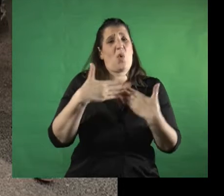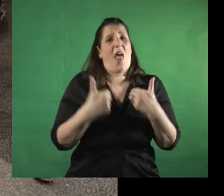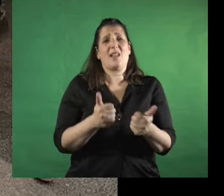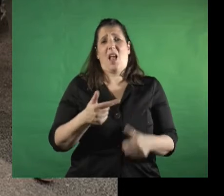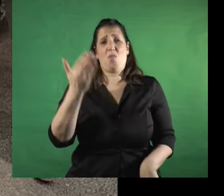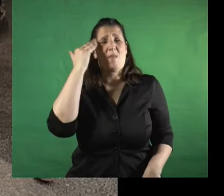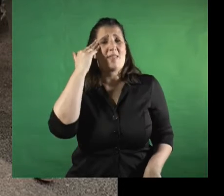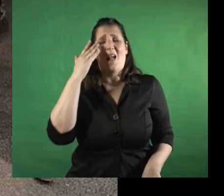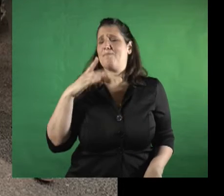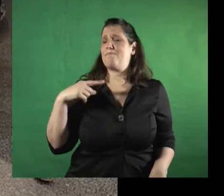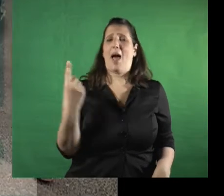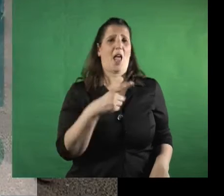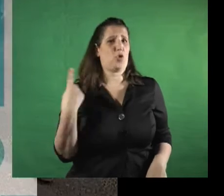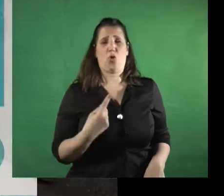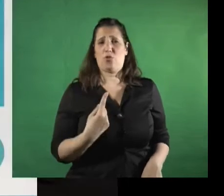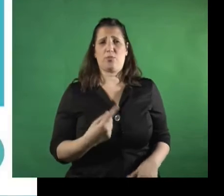personas.